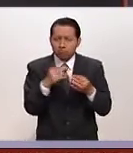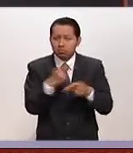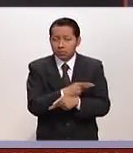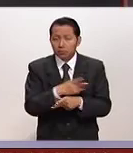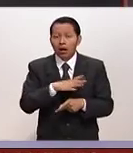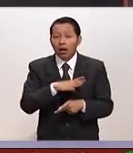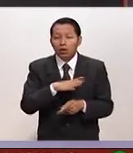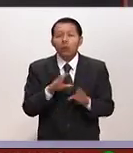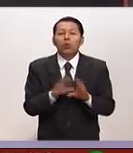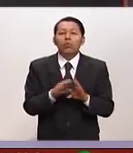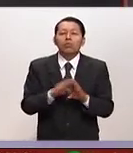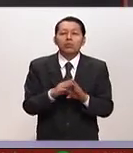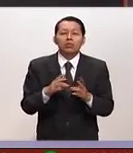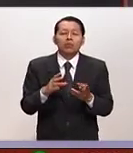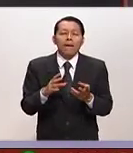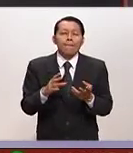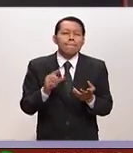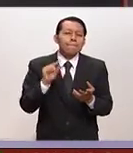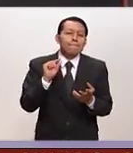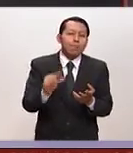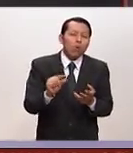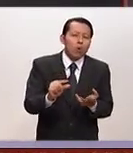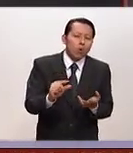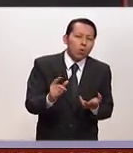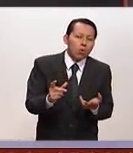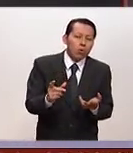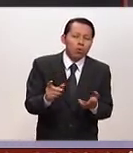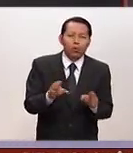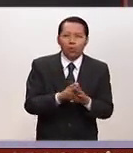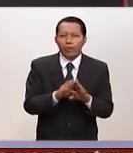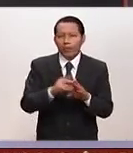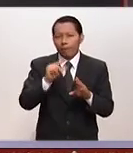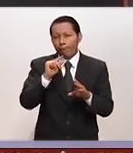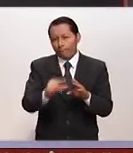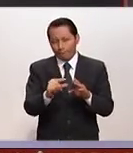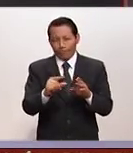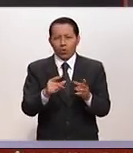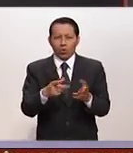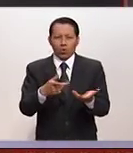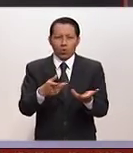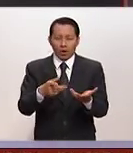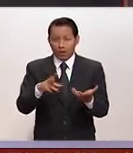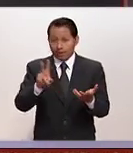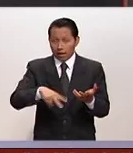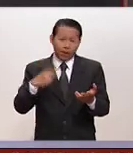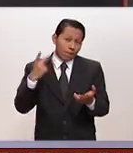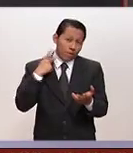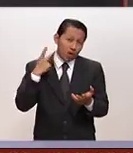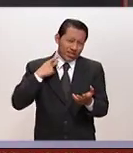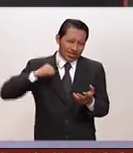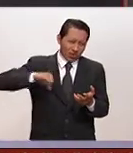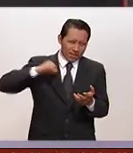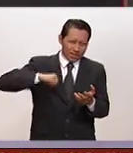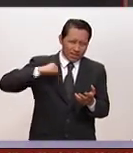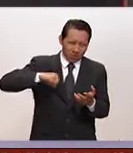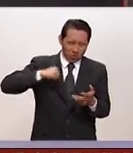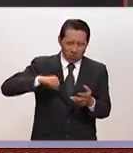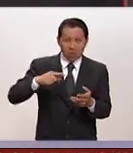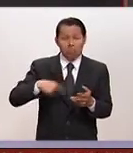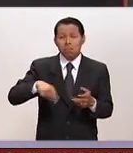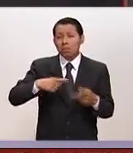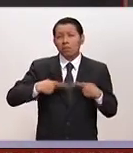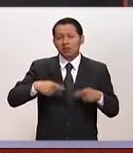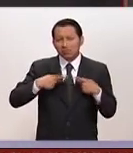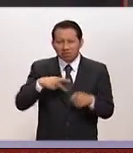o que se han llenado pocas satisfacciones por parte de los políticos tradicionales. Es decir,